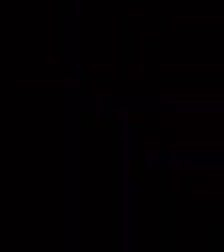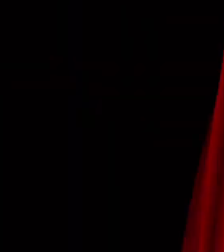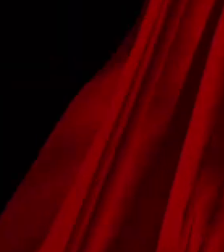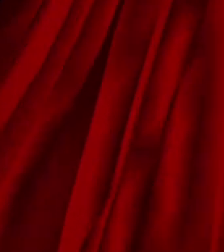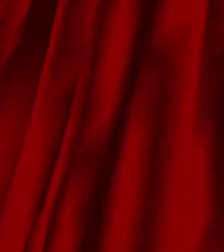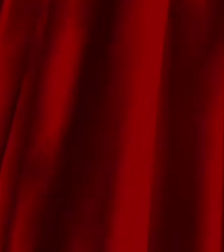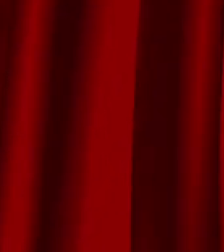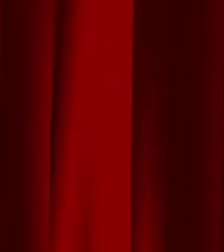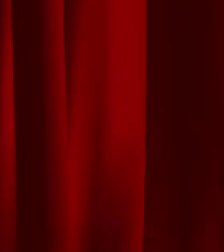trabajadores.